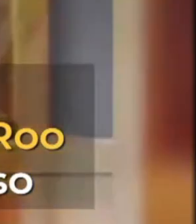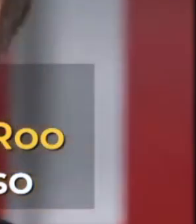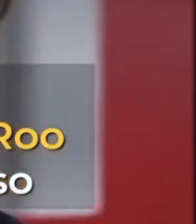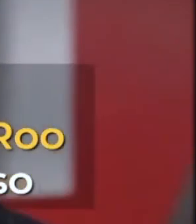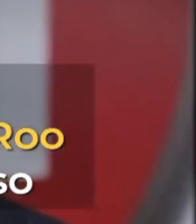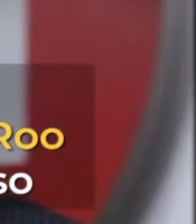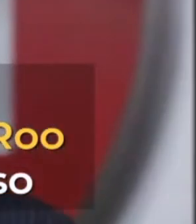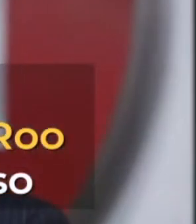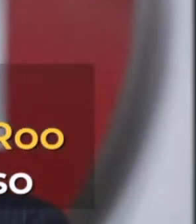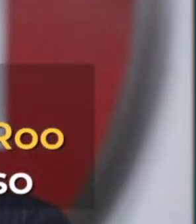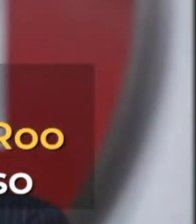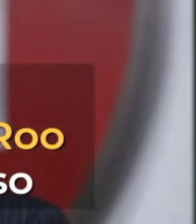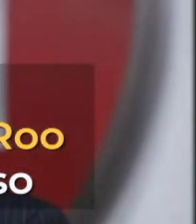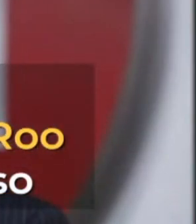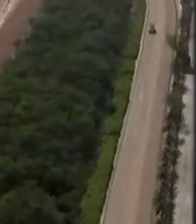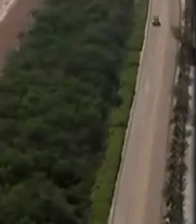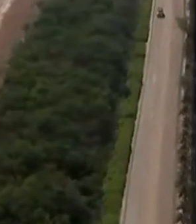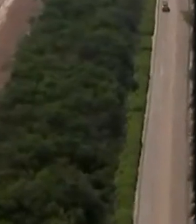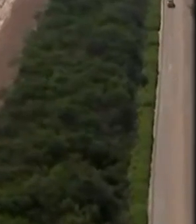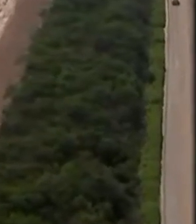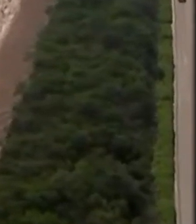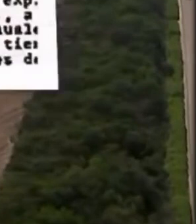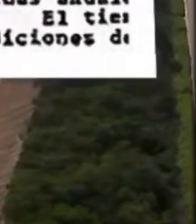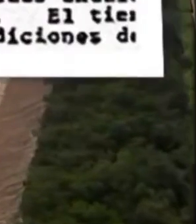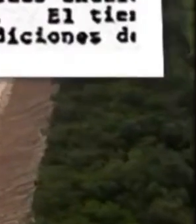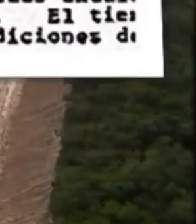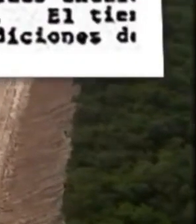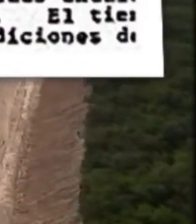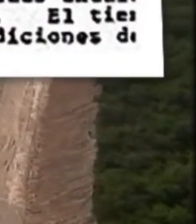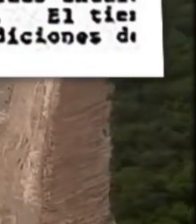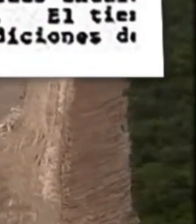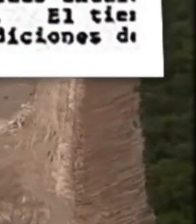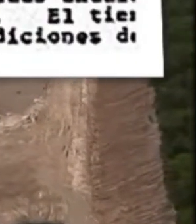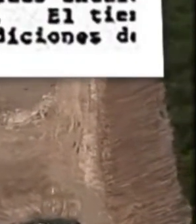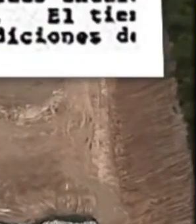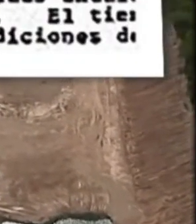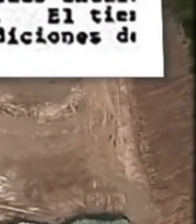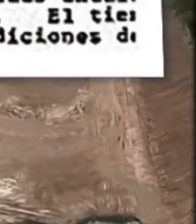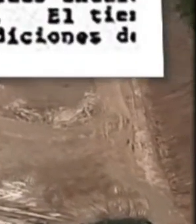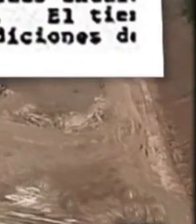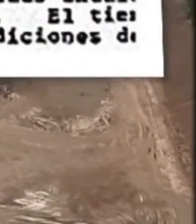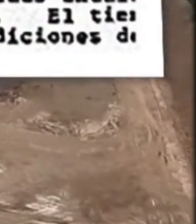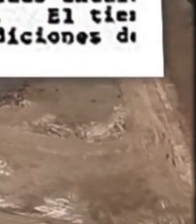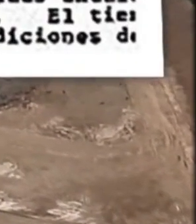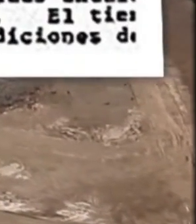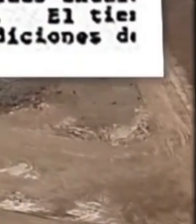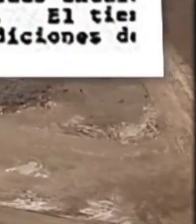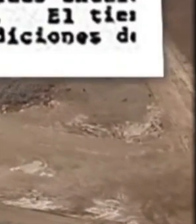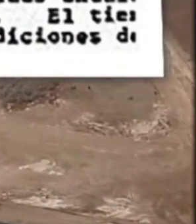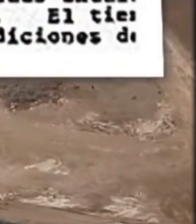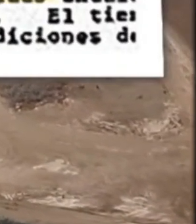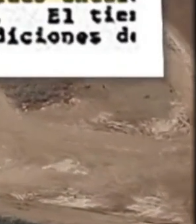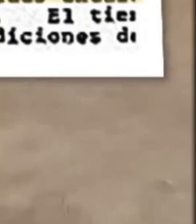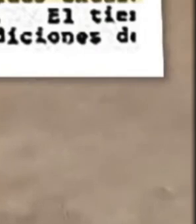Quintana Roo otorgaron a Calica la primera autorización para la extracción de roca caliza por debajo del manto freático en La Rosita